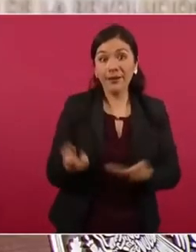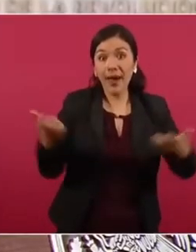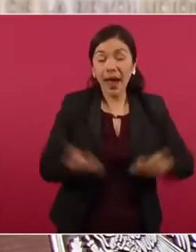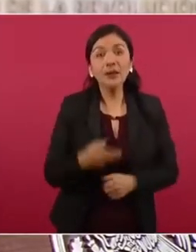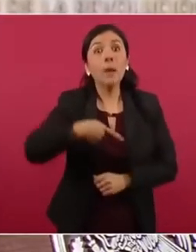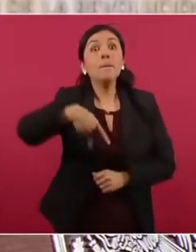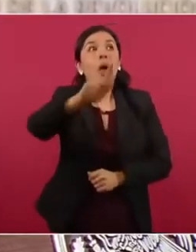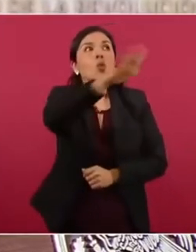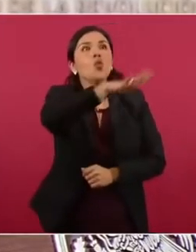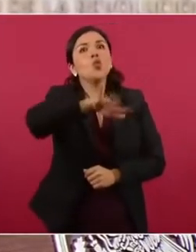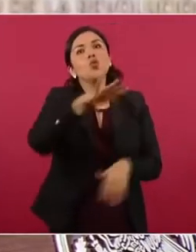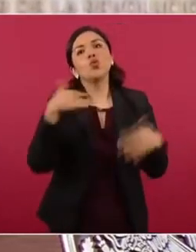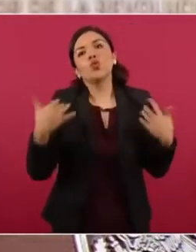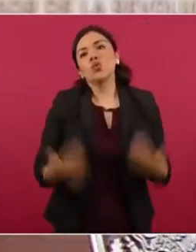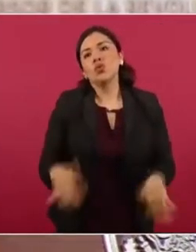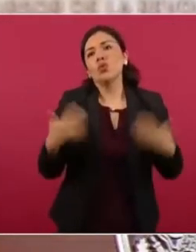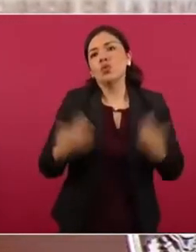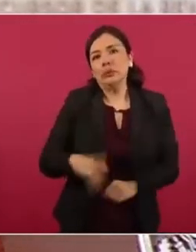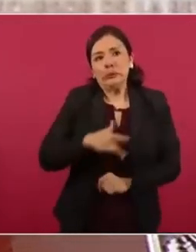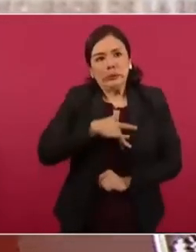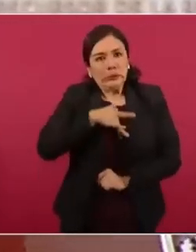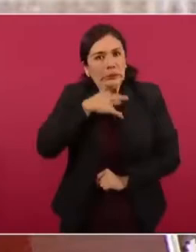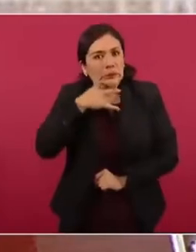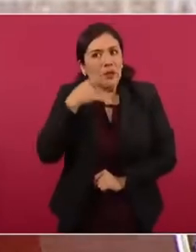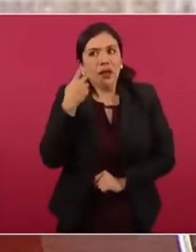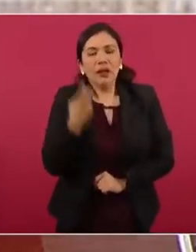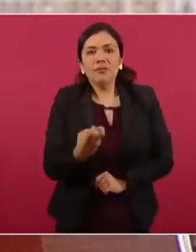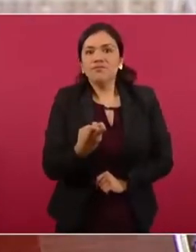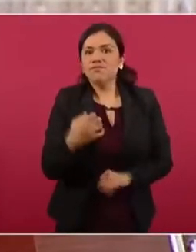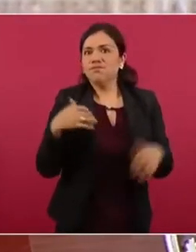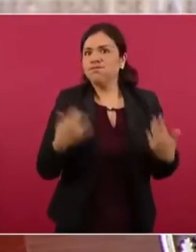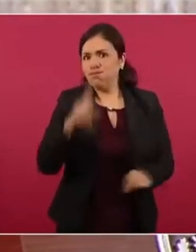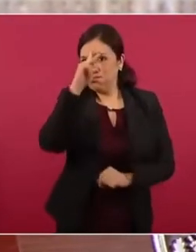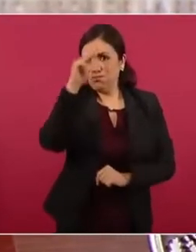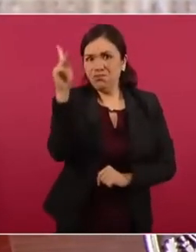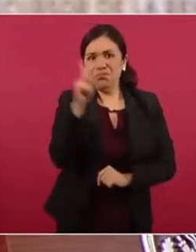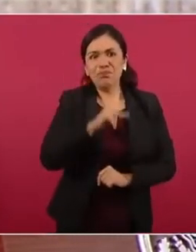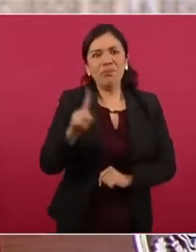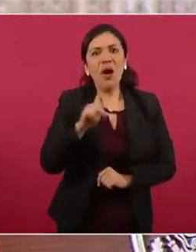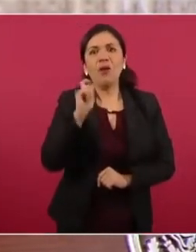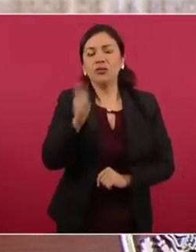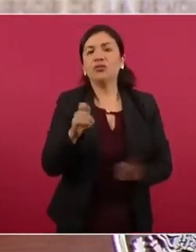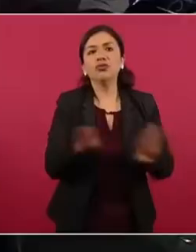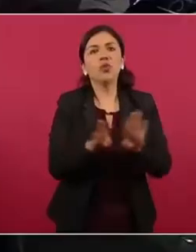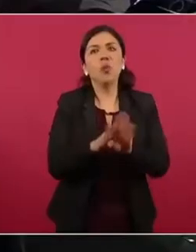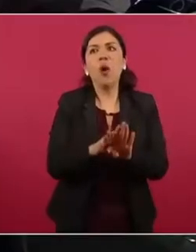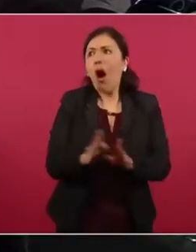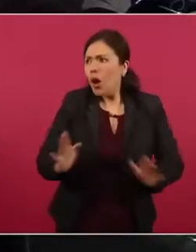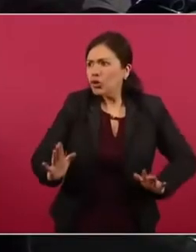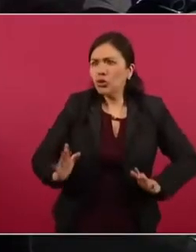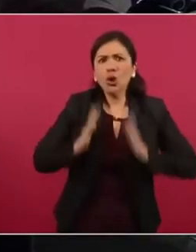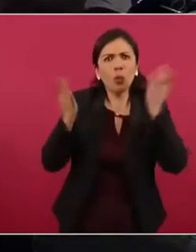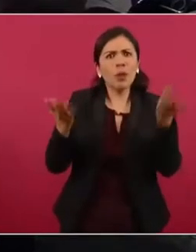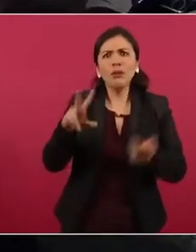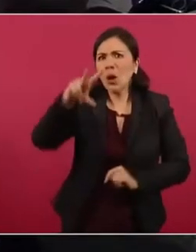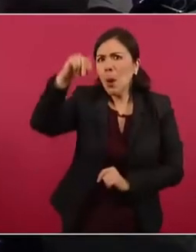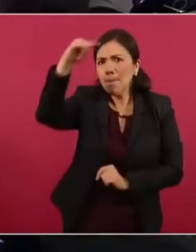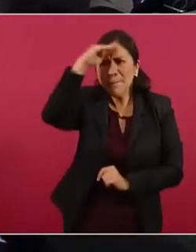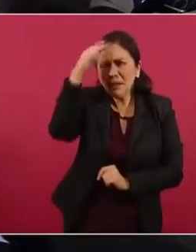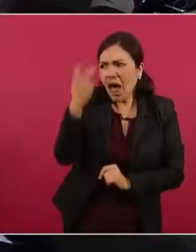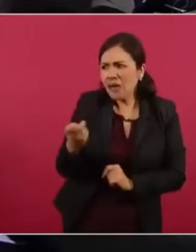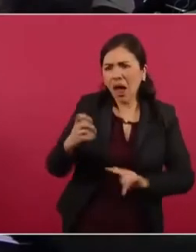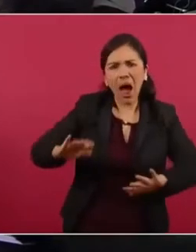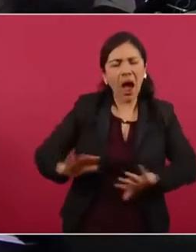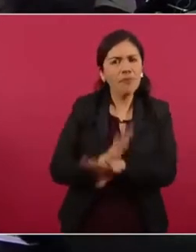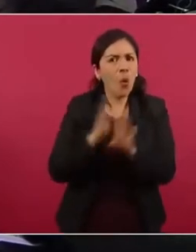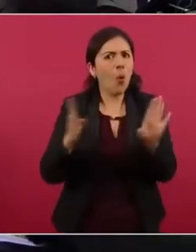ellos, pues esto es inesperado, fue